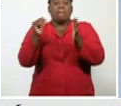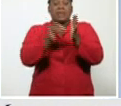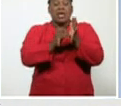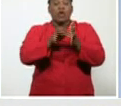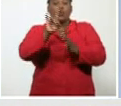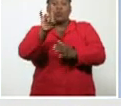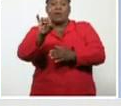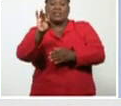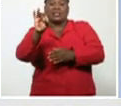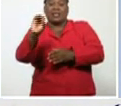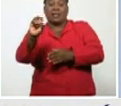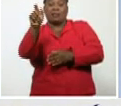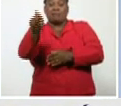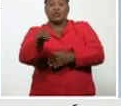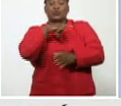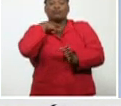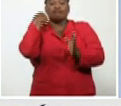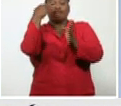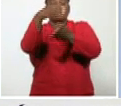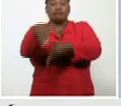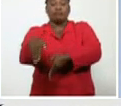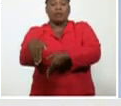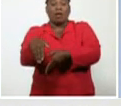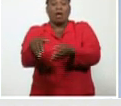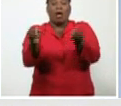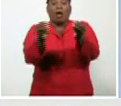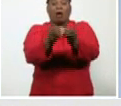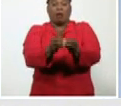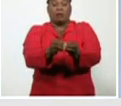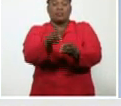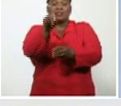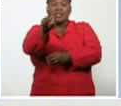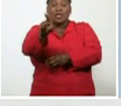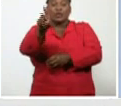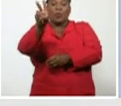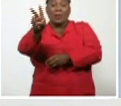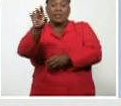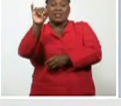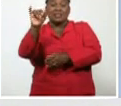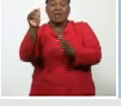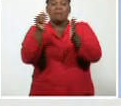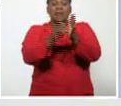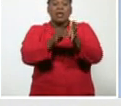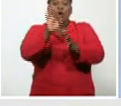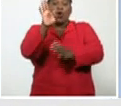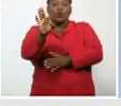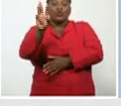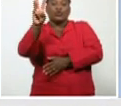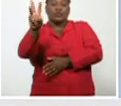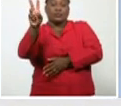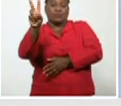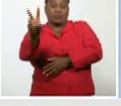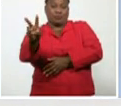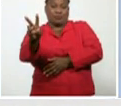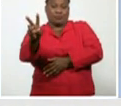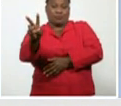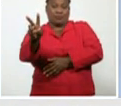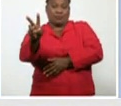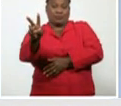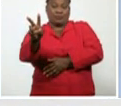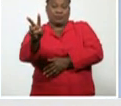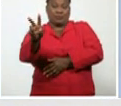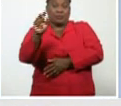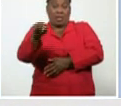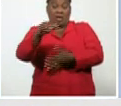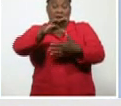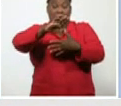fallecidos, para un acumulado, de ciento veintiséis mil, ochocientos treinta y dos, en esta, en nuestra región,